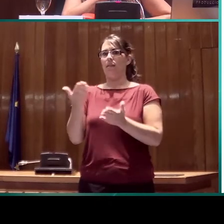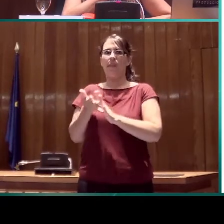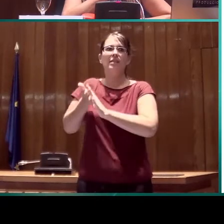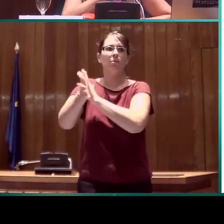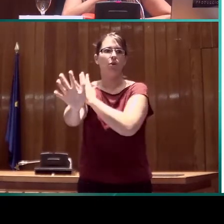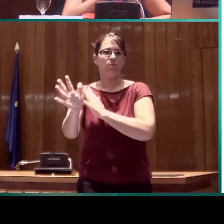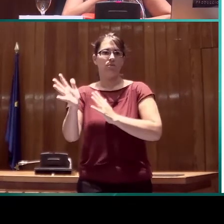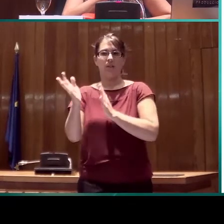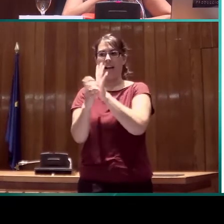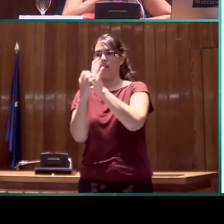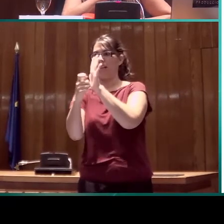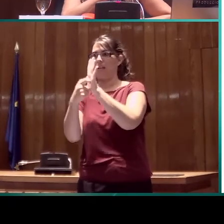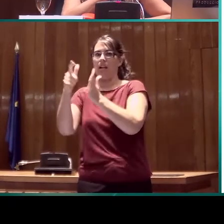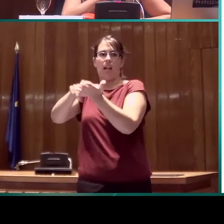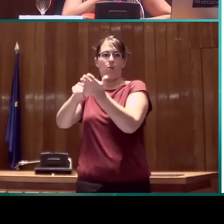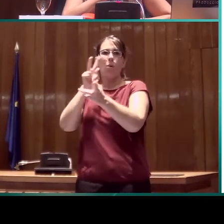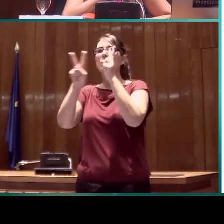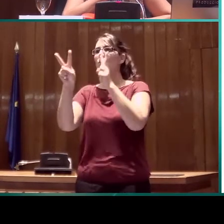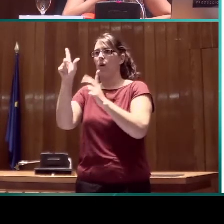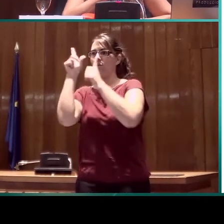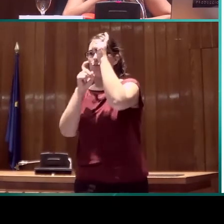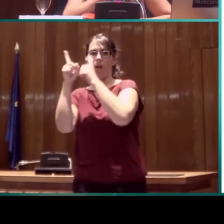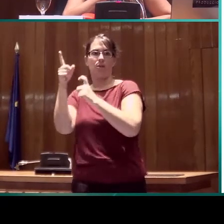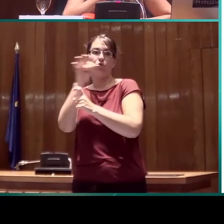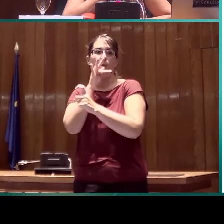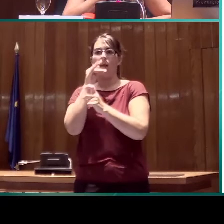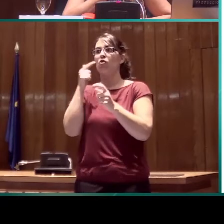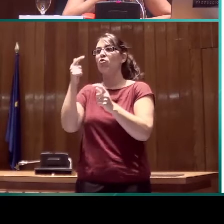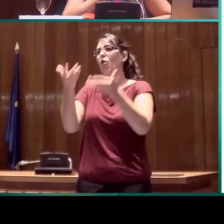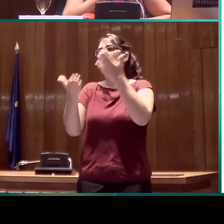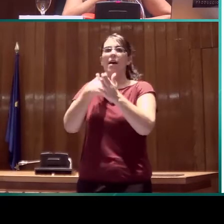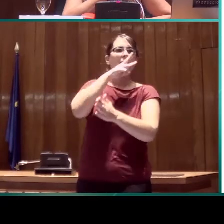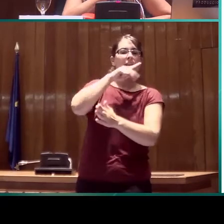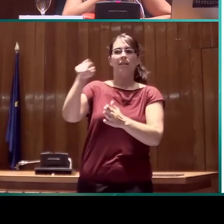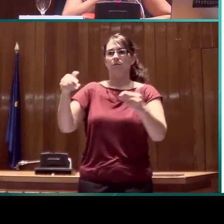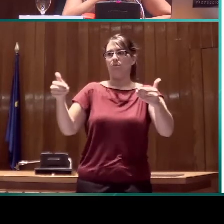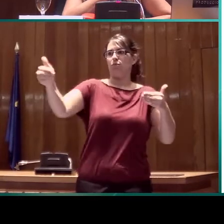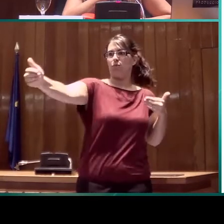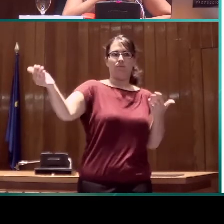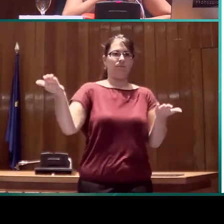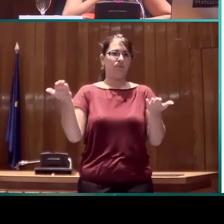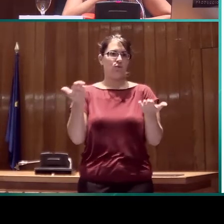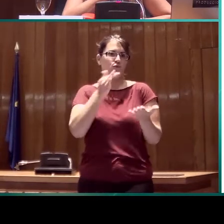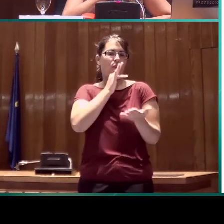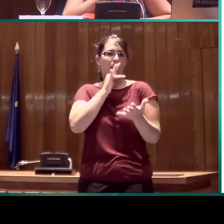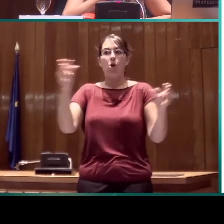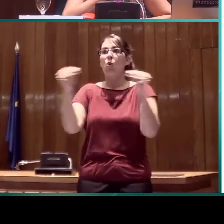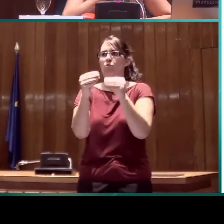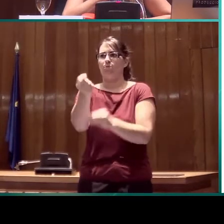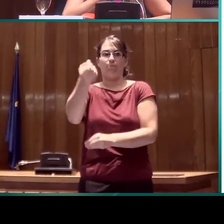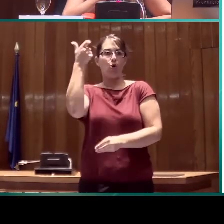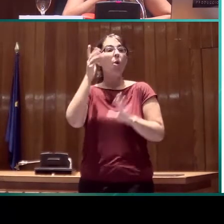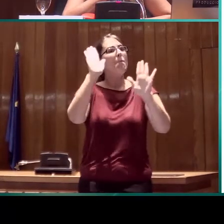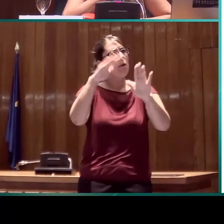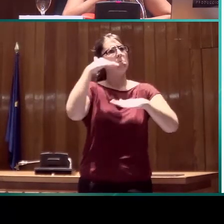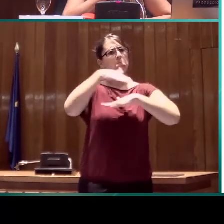visogestual que tiene todavía poco recorrido en la descripción gramatical, tienen poco en común. Pero ADS me ayuda a